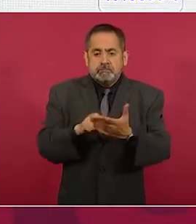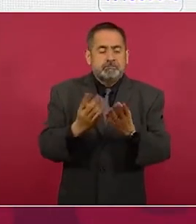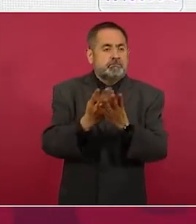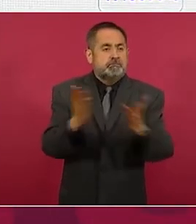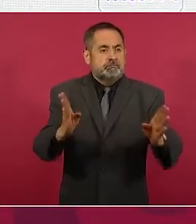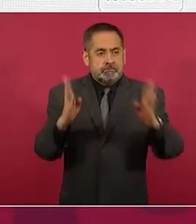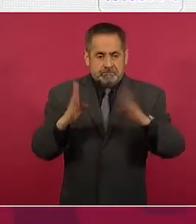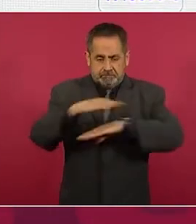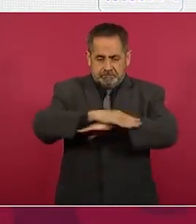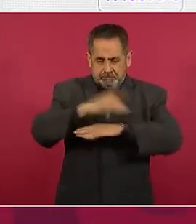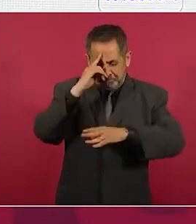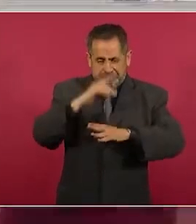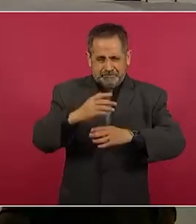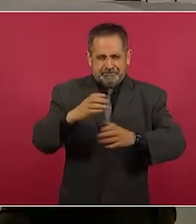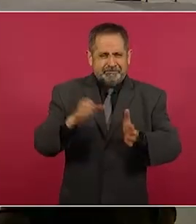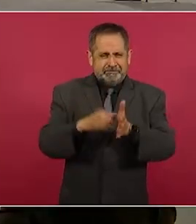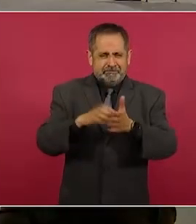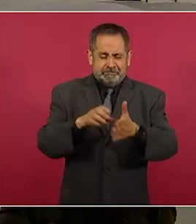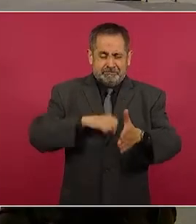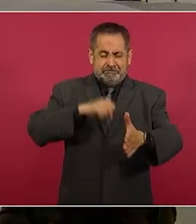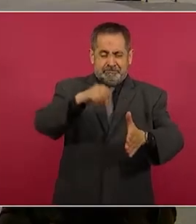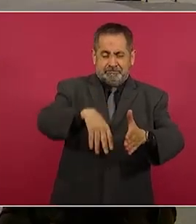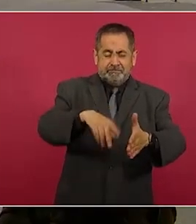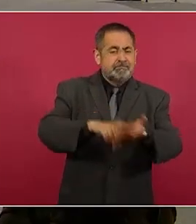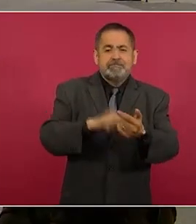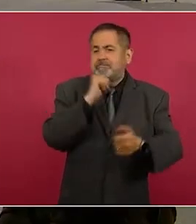a 30, 40 kilómetros.